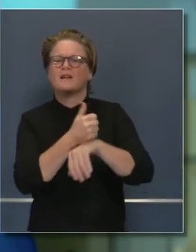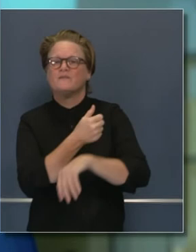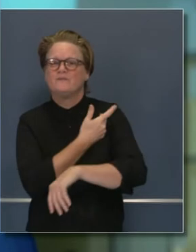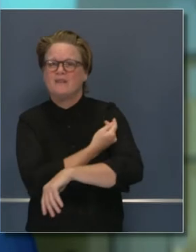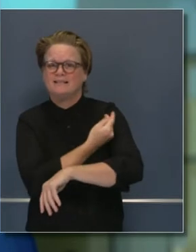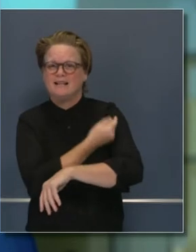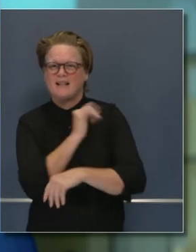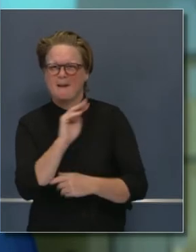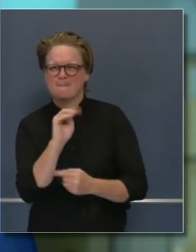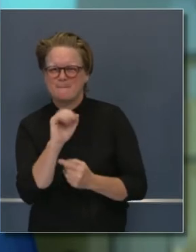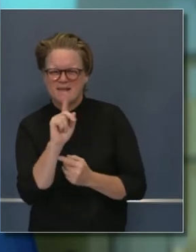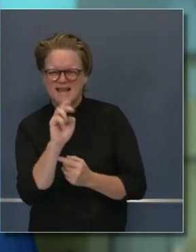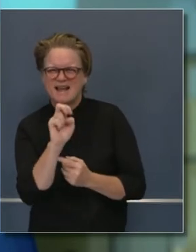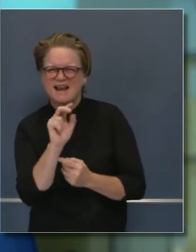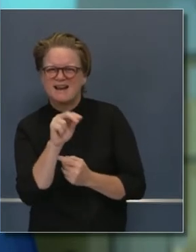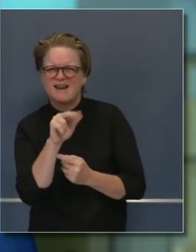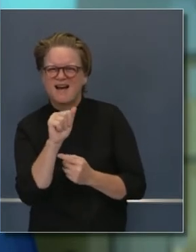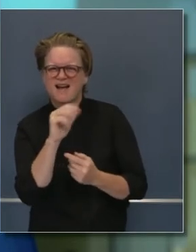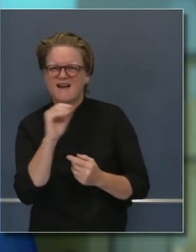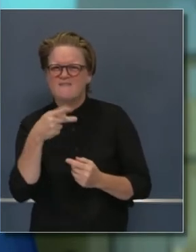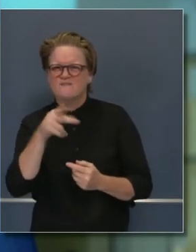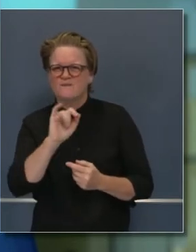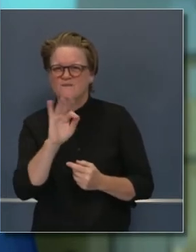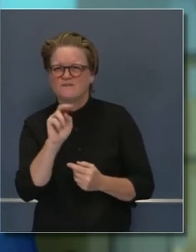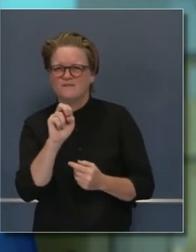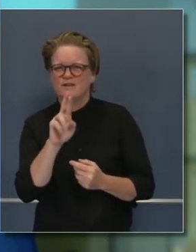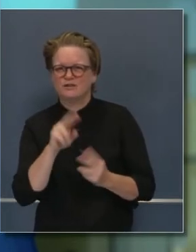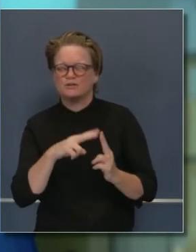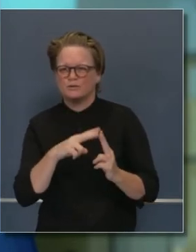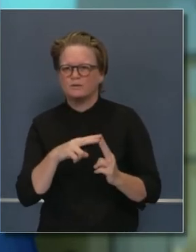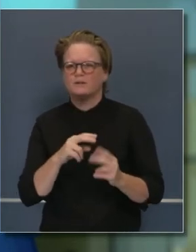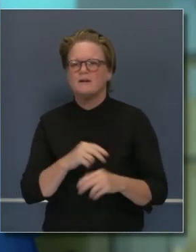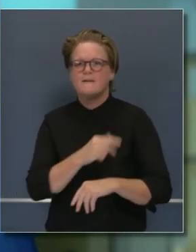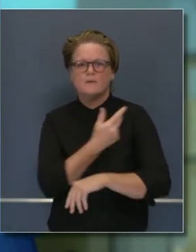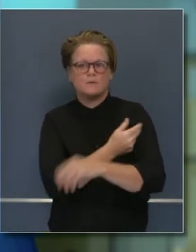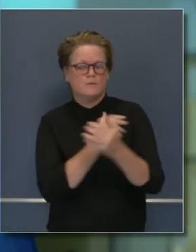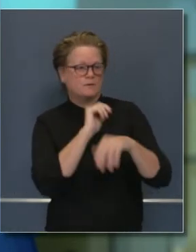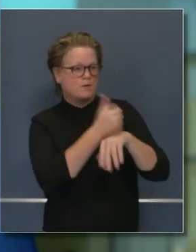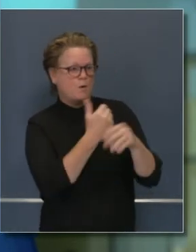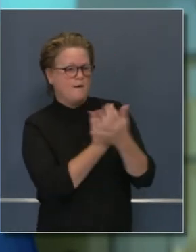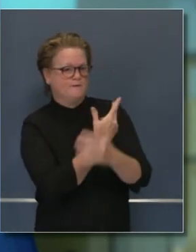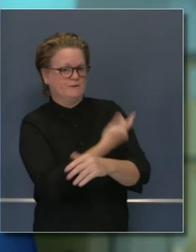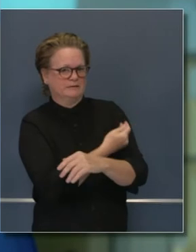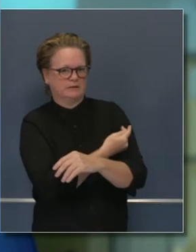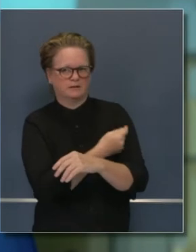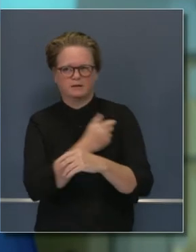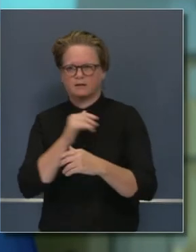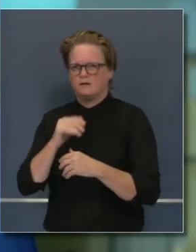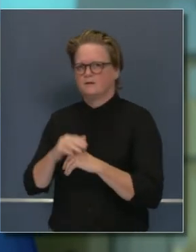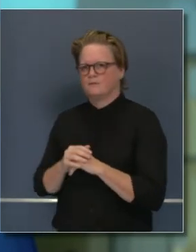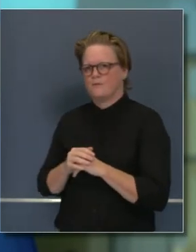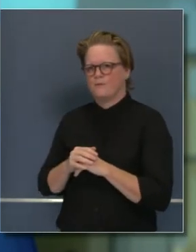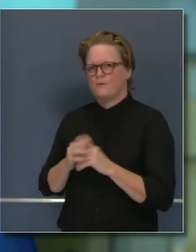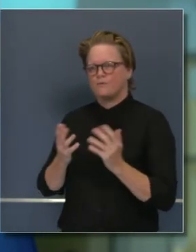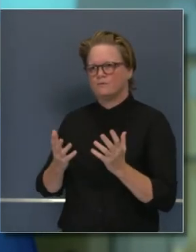Y todas las vacunas subsiguientes que esperamos que vengan después de inicios del año,